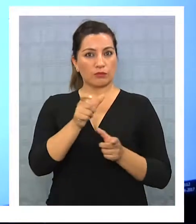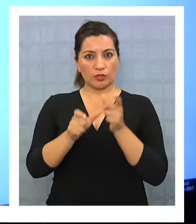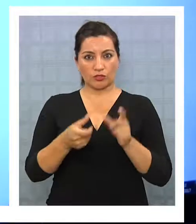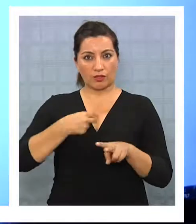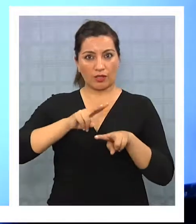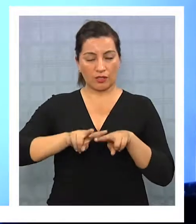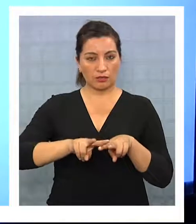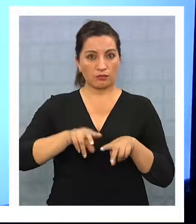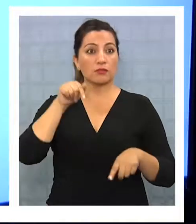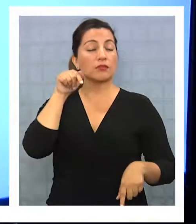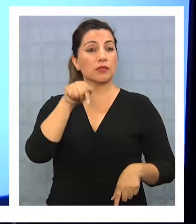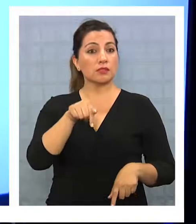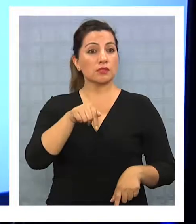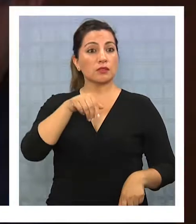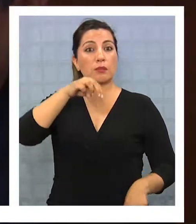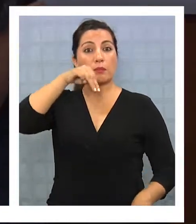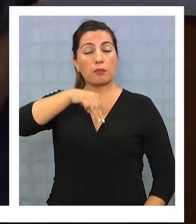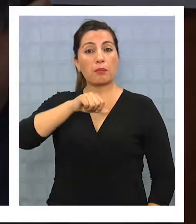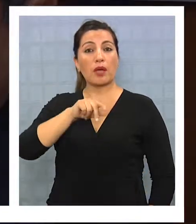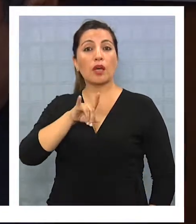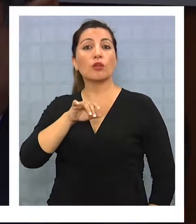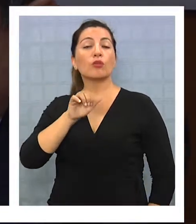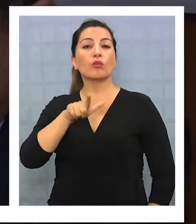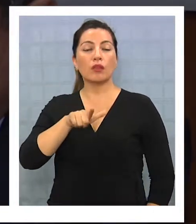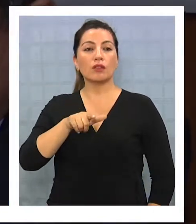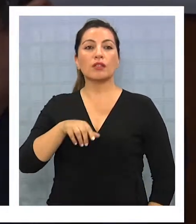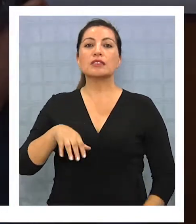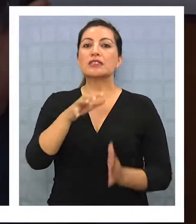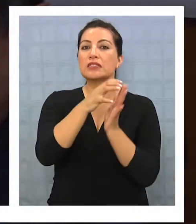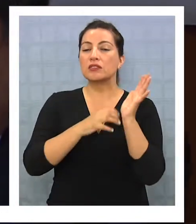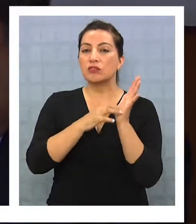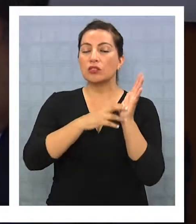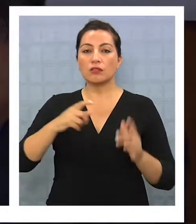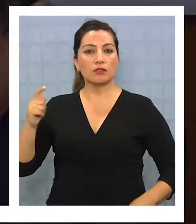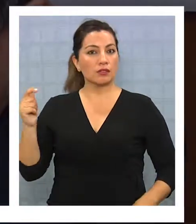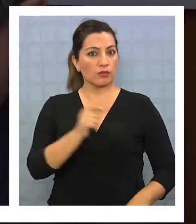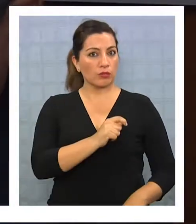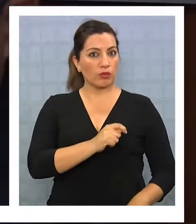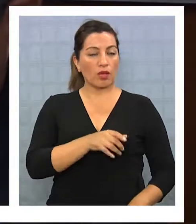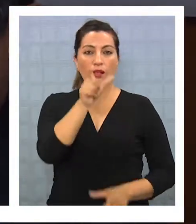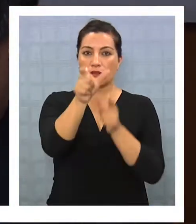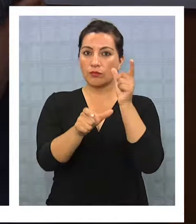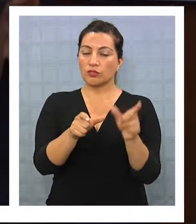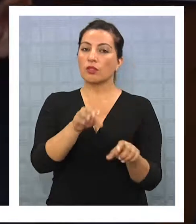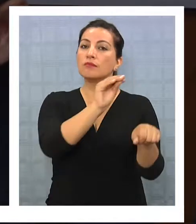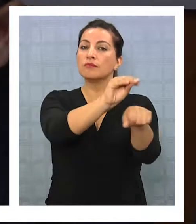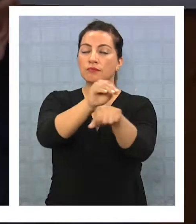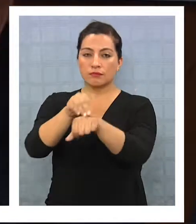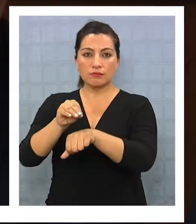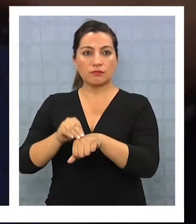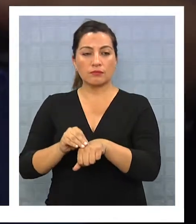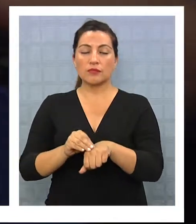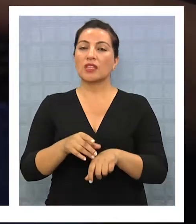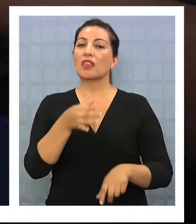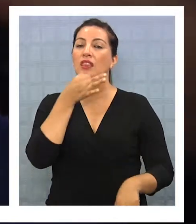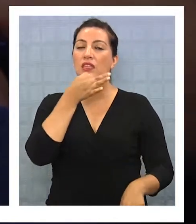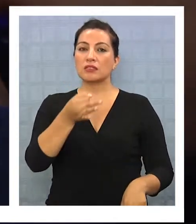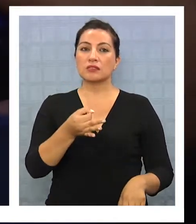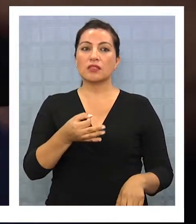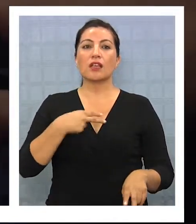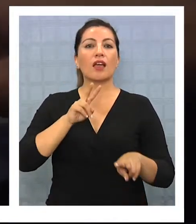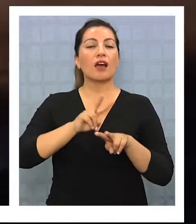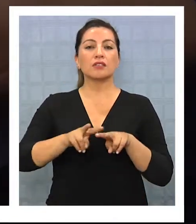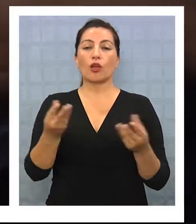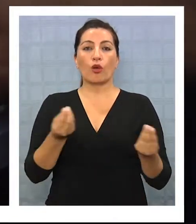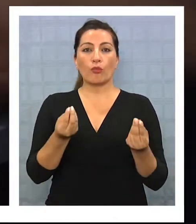.000 efectuadas. En tanto, Manuel Albayay, tesorero regional de Tarapacá, llamó a los contribuyentes a optar por